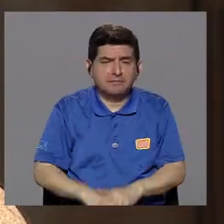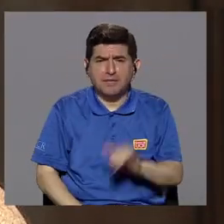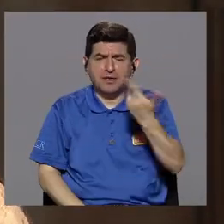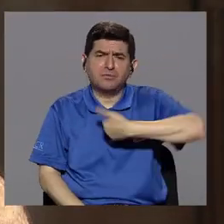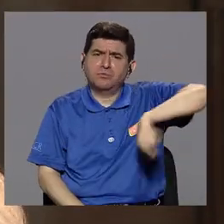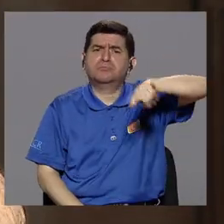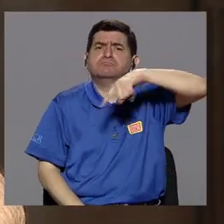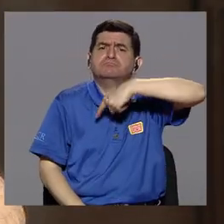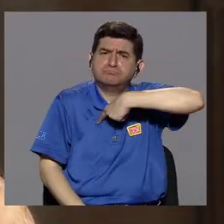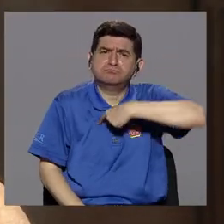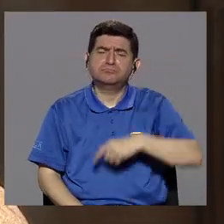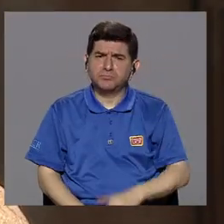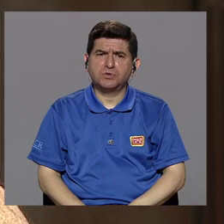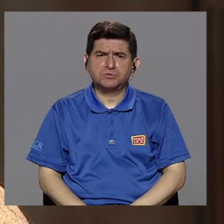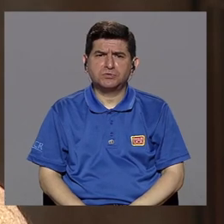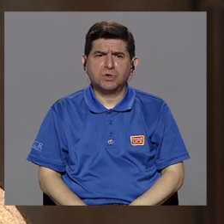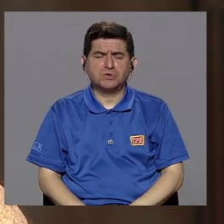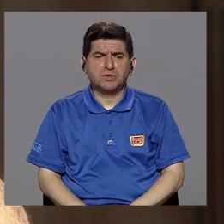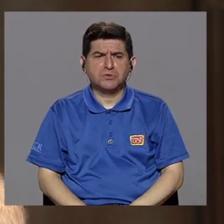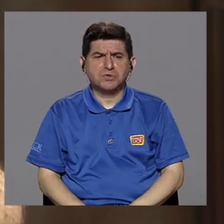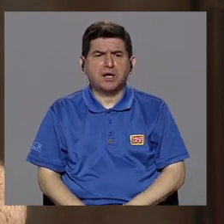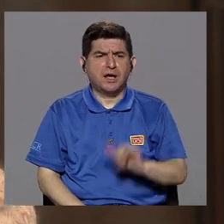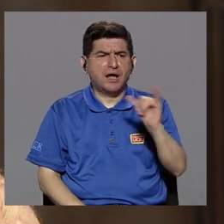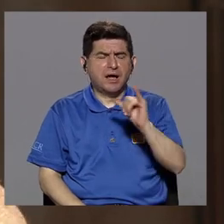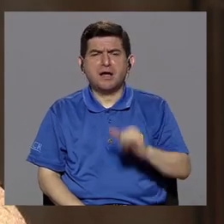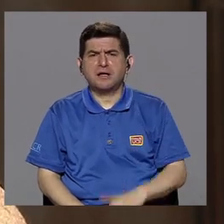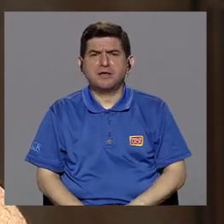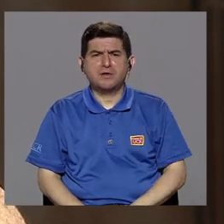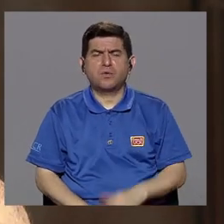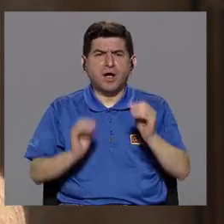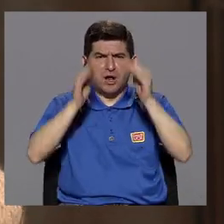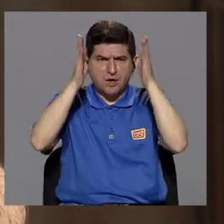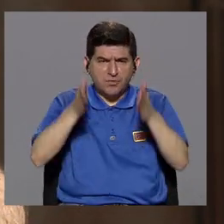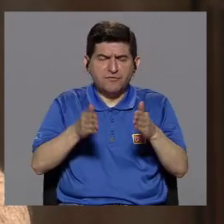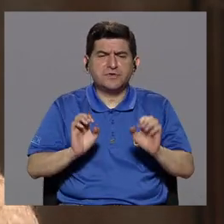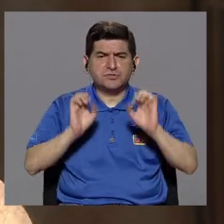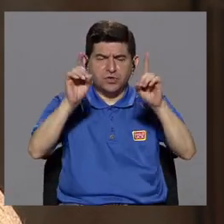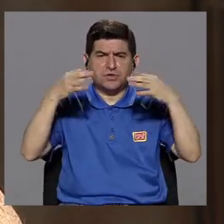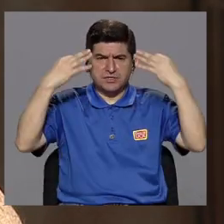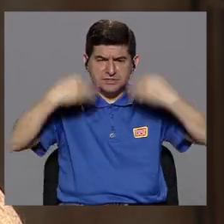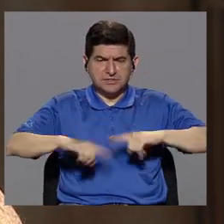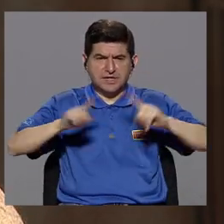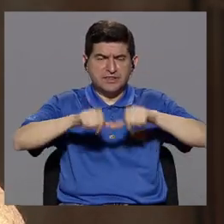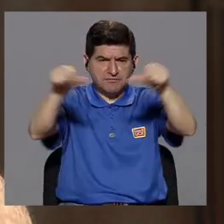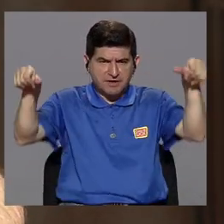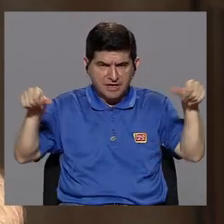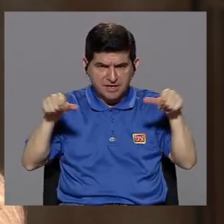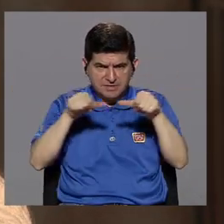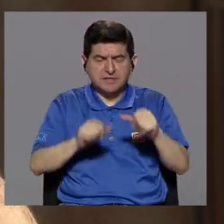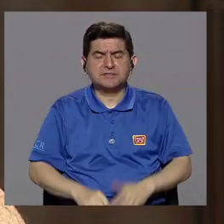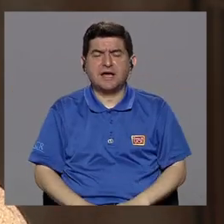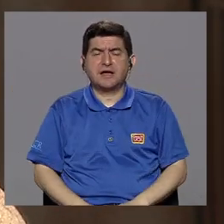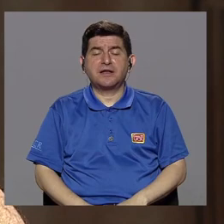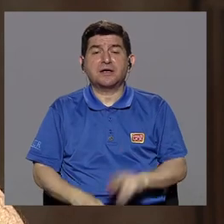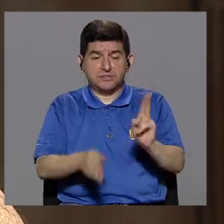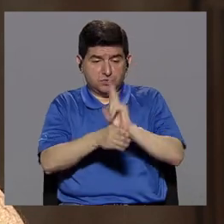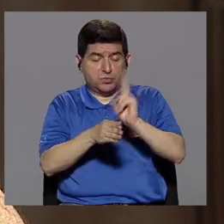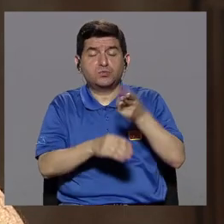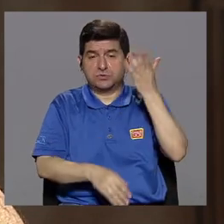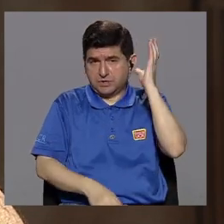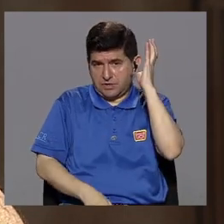hemos podido poner las voces de docentes de Educación Física de distintas áreas en la radio gracias a esa